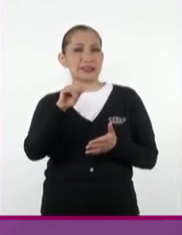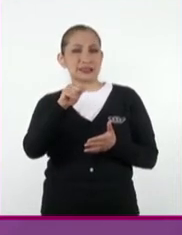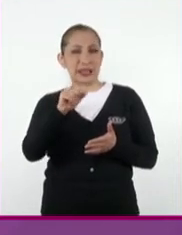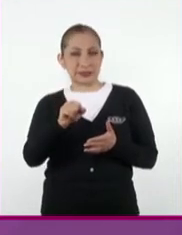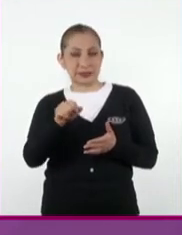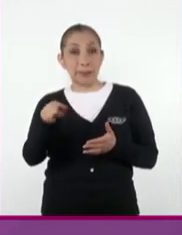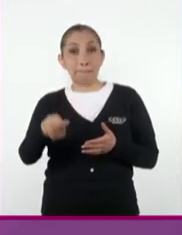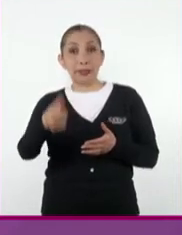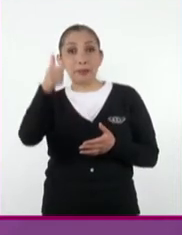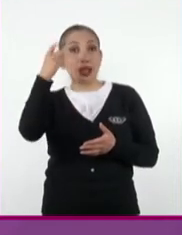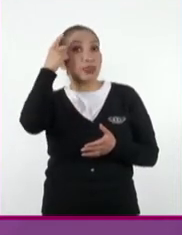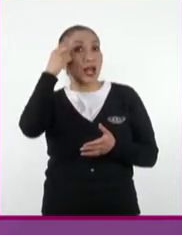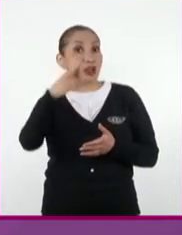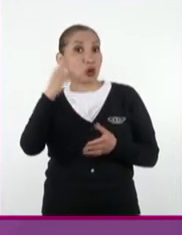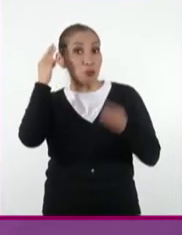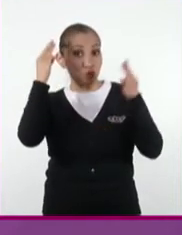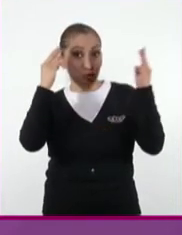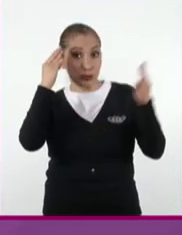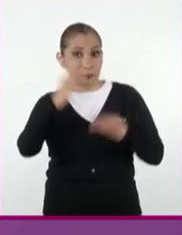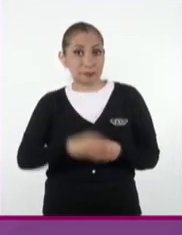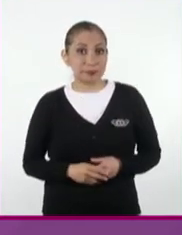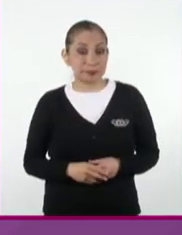primer director del museo.